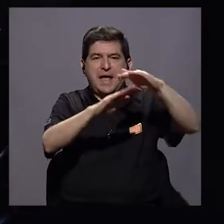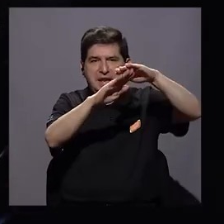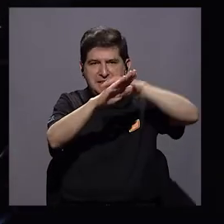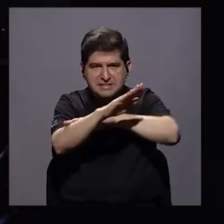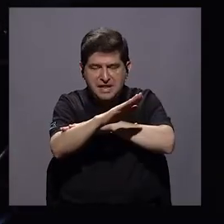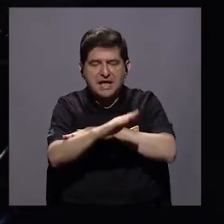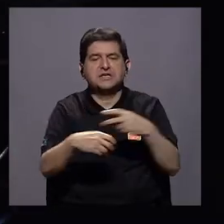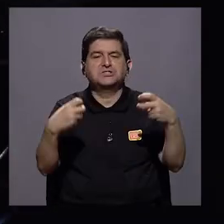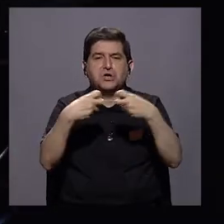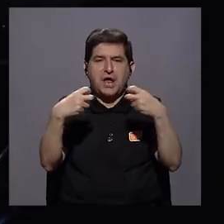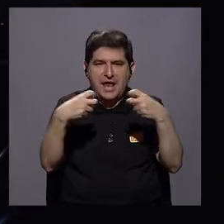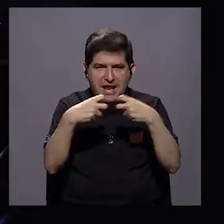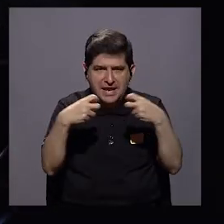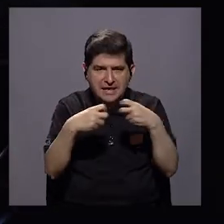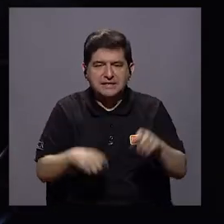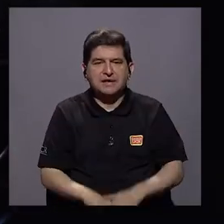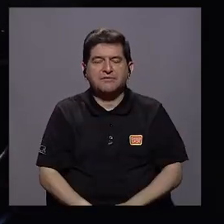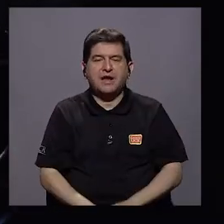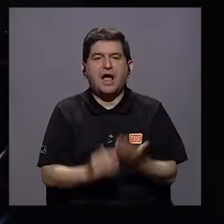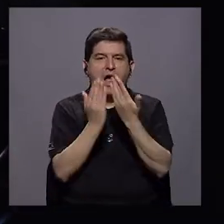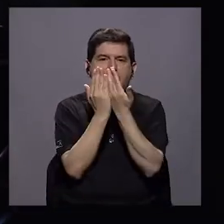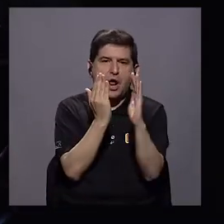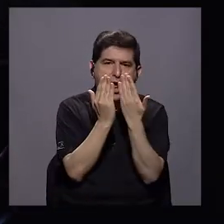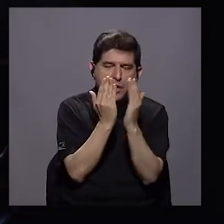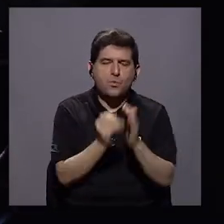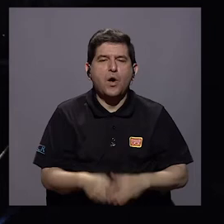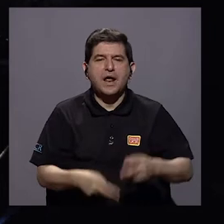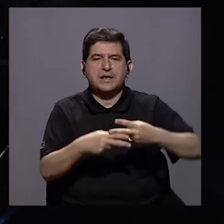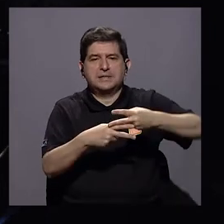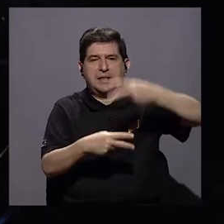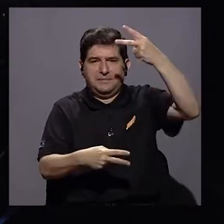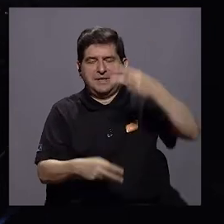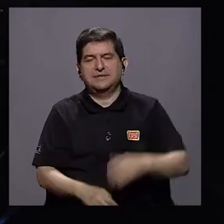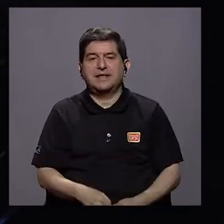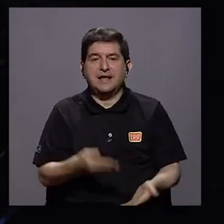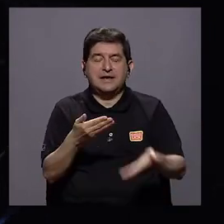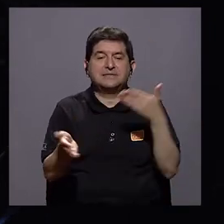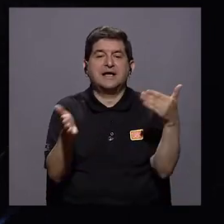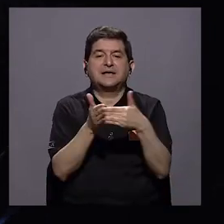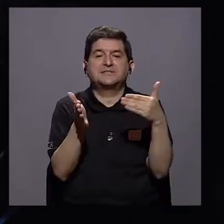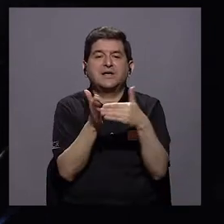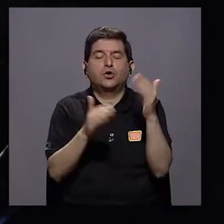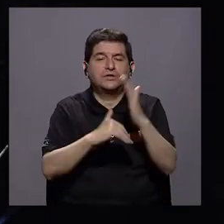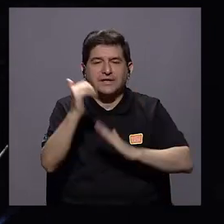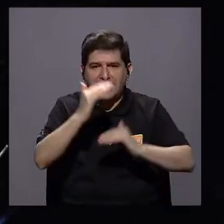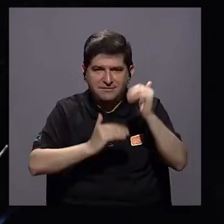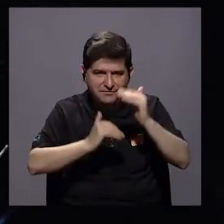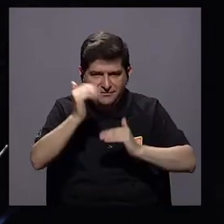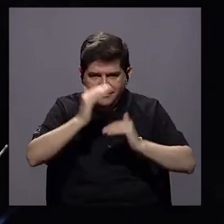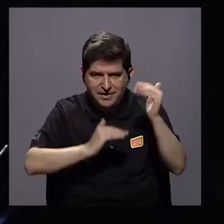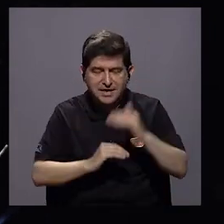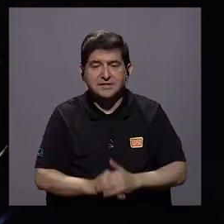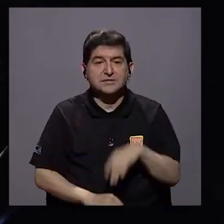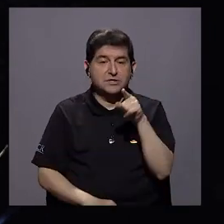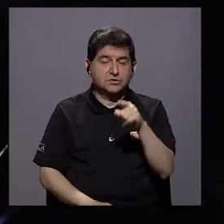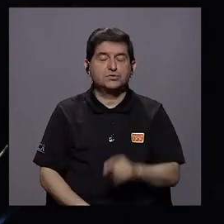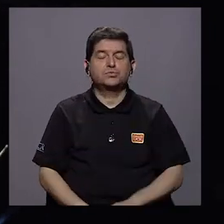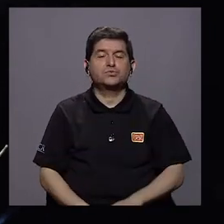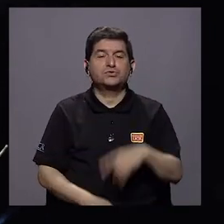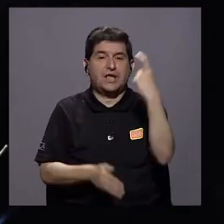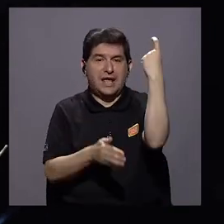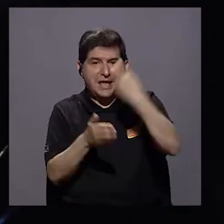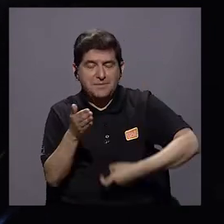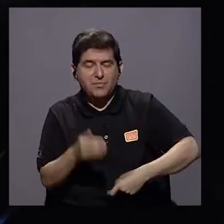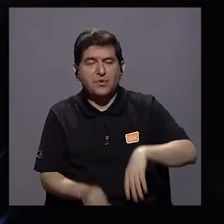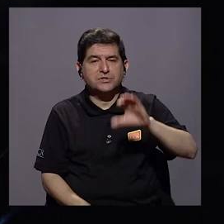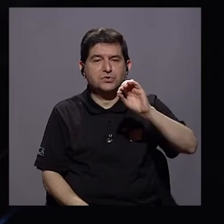techos, cambiar las instalaciones eléctricas, arreglar las puertas, las ventanas. Casi que volver a construirla. Si a le ponen